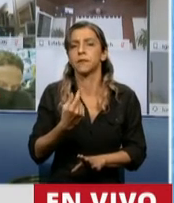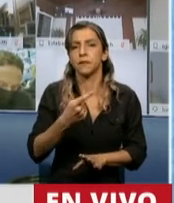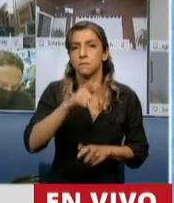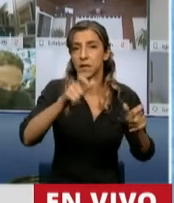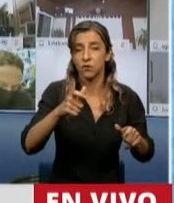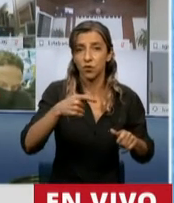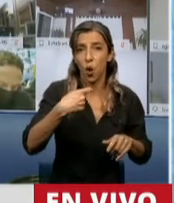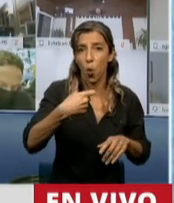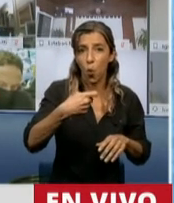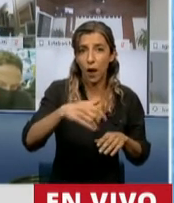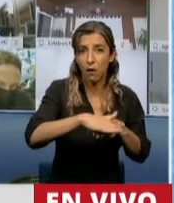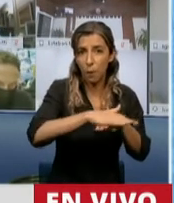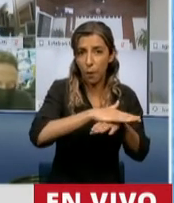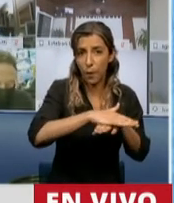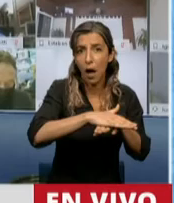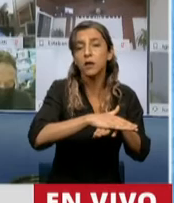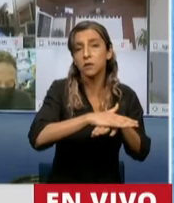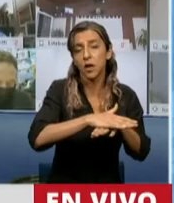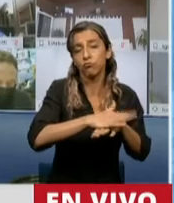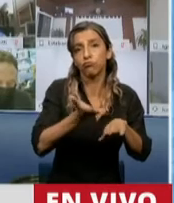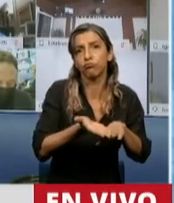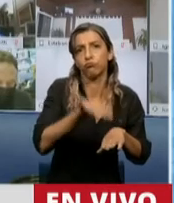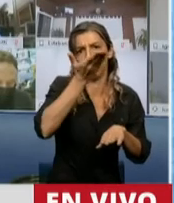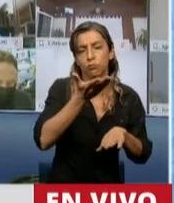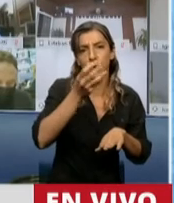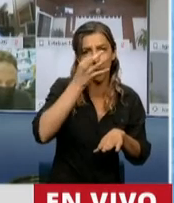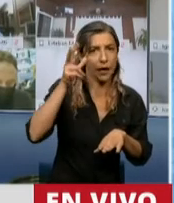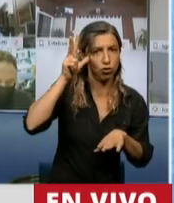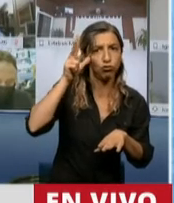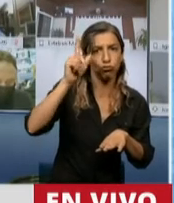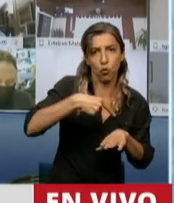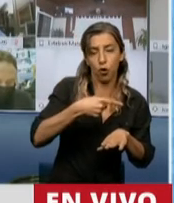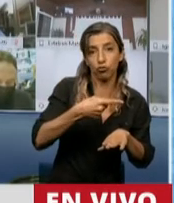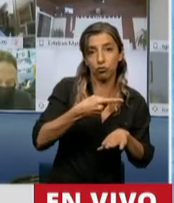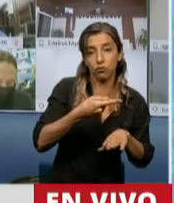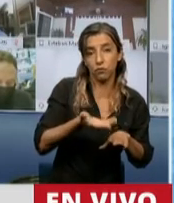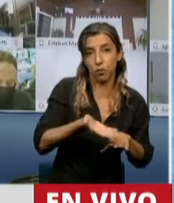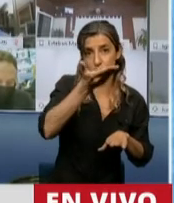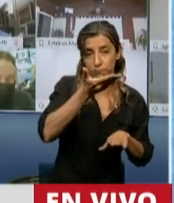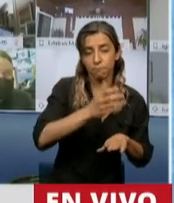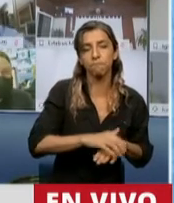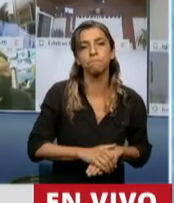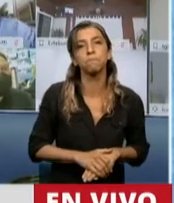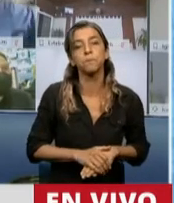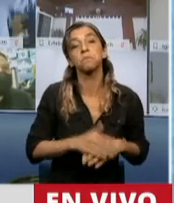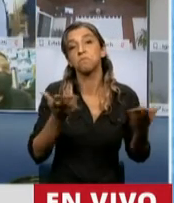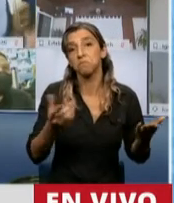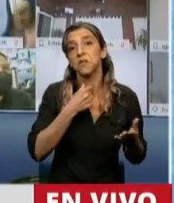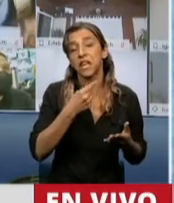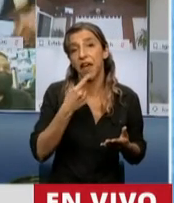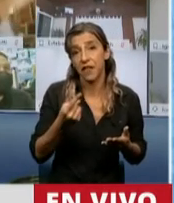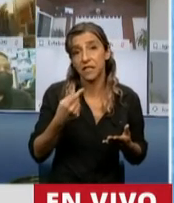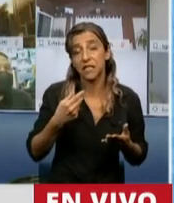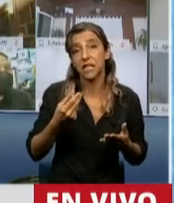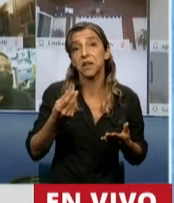pirámide tuvieron aumentos del 28%. O sea que estarían por encima de la